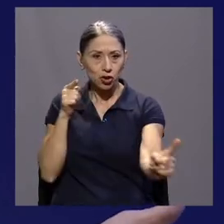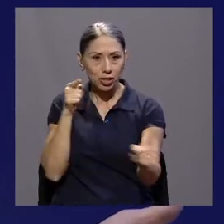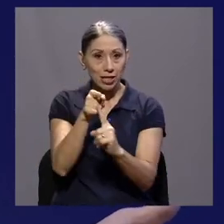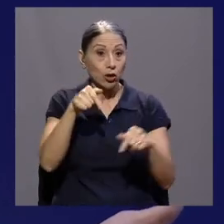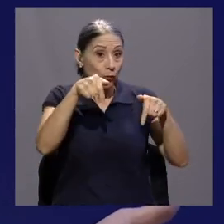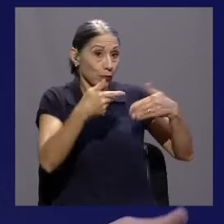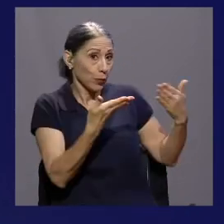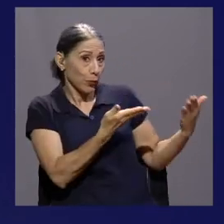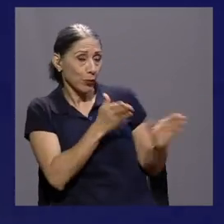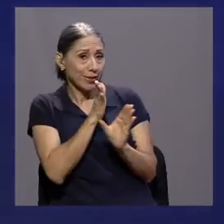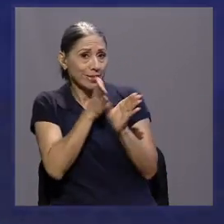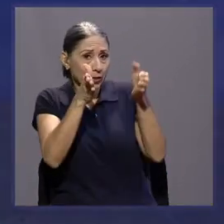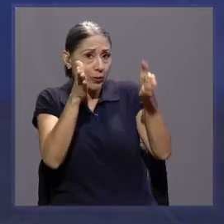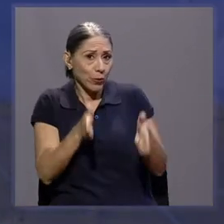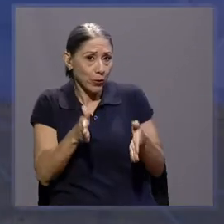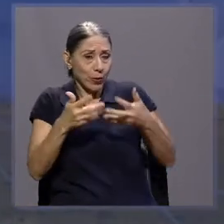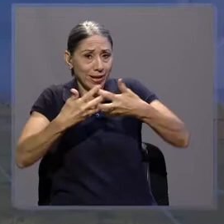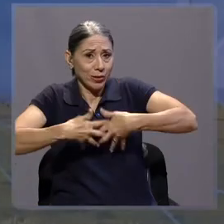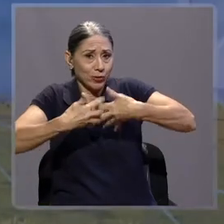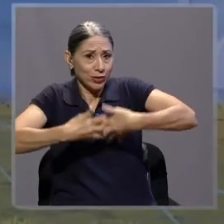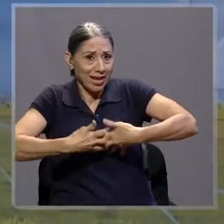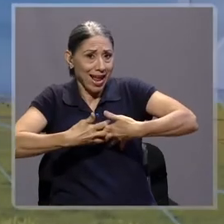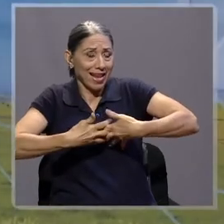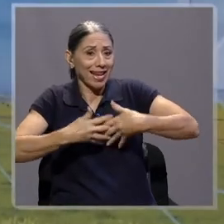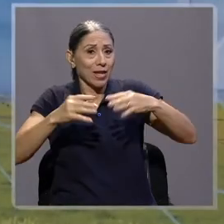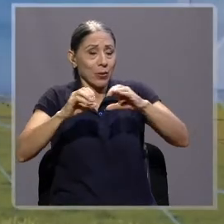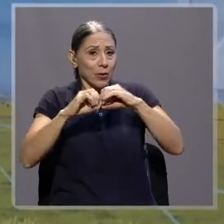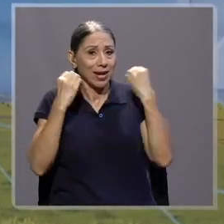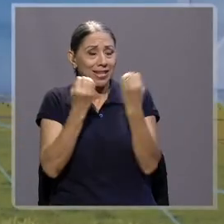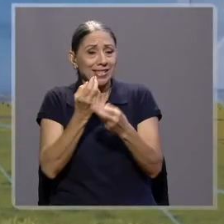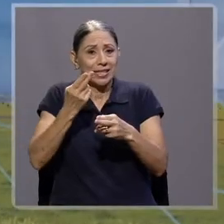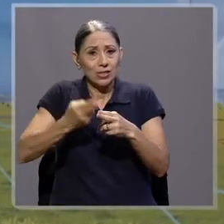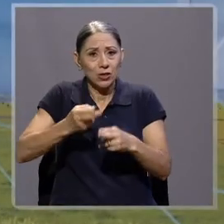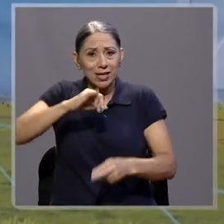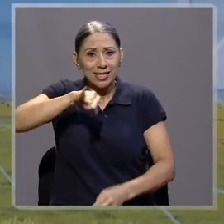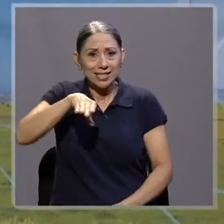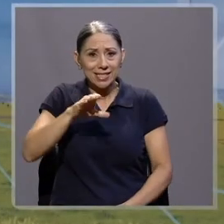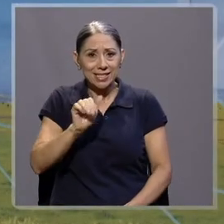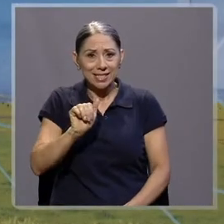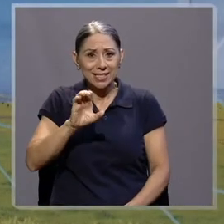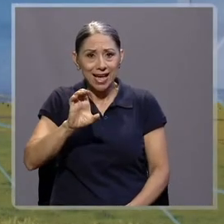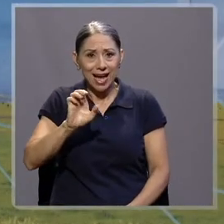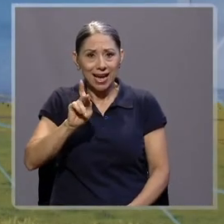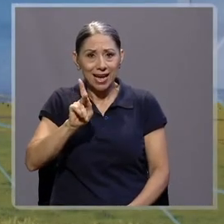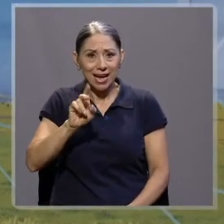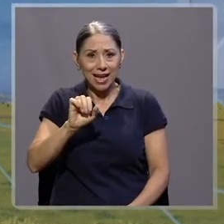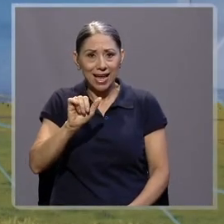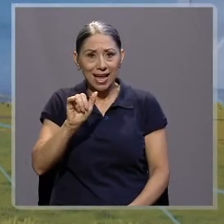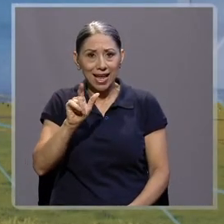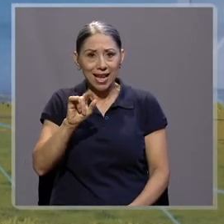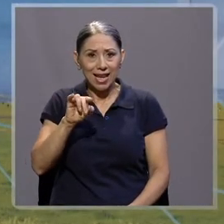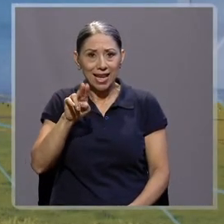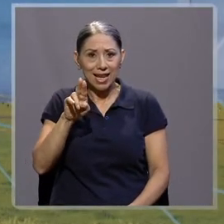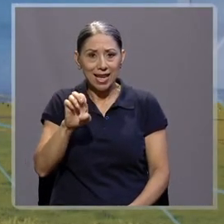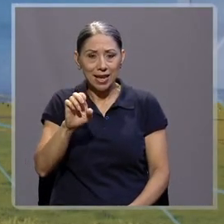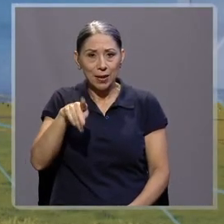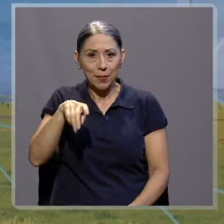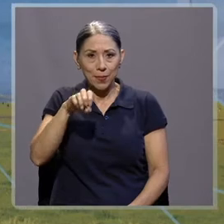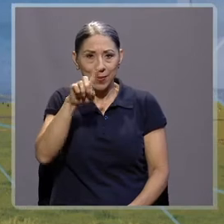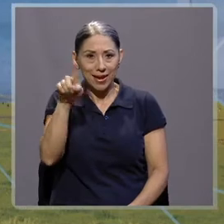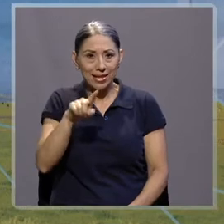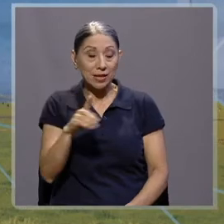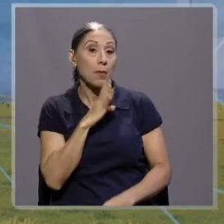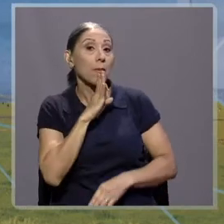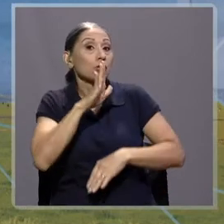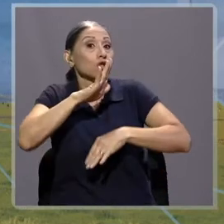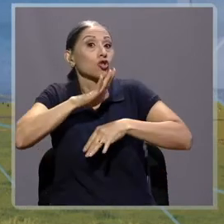acompaña la psicóloga industrial y organizacional Jacqueline Pérez con quien vamos a conversar del síndrome